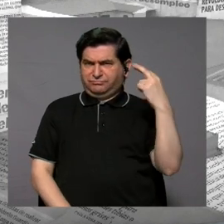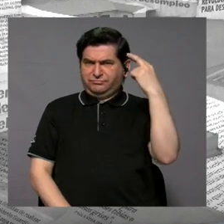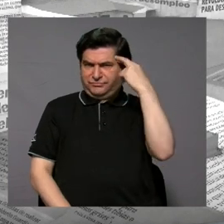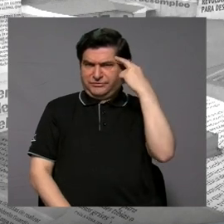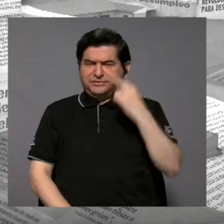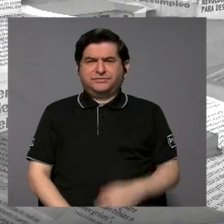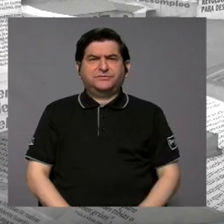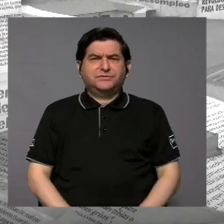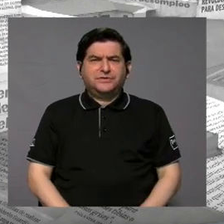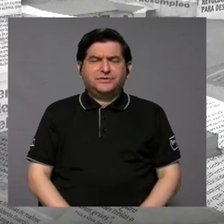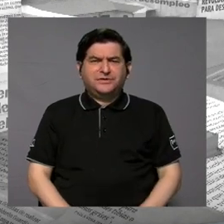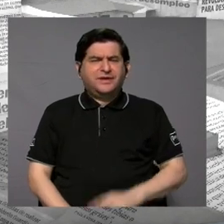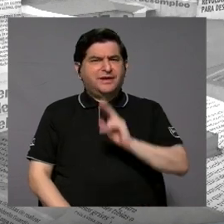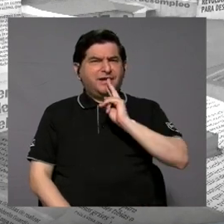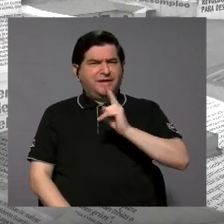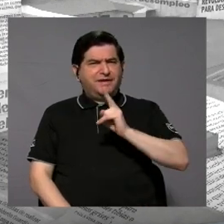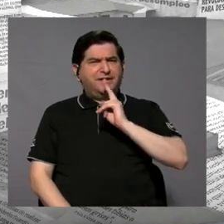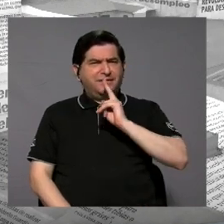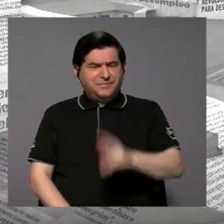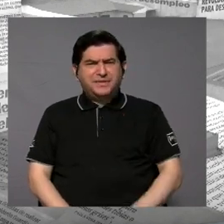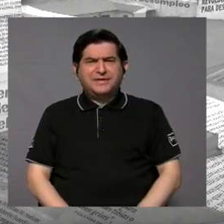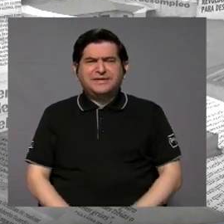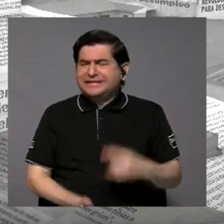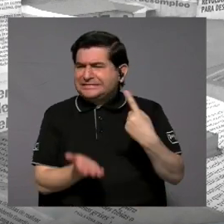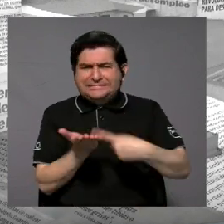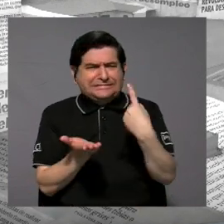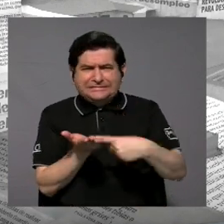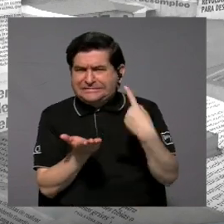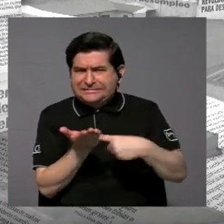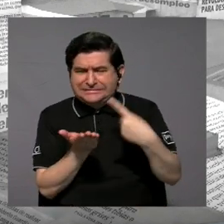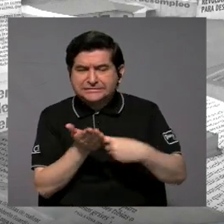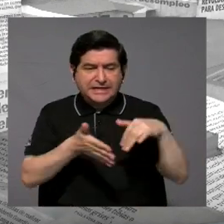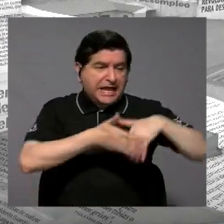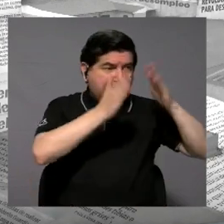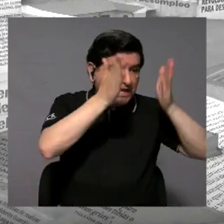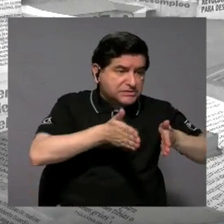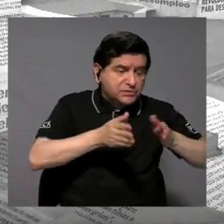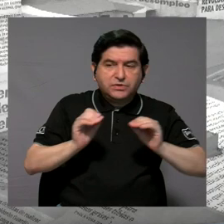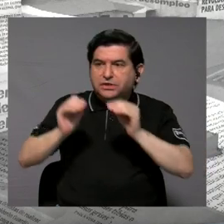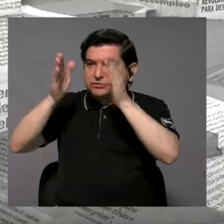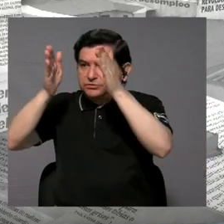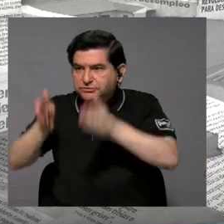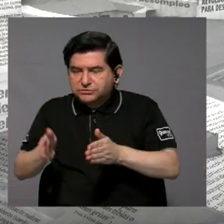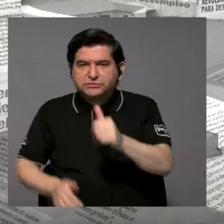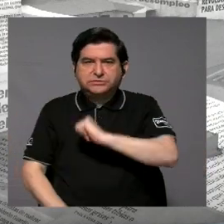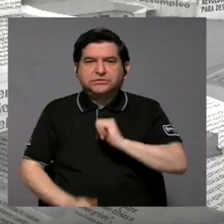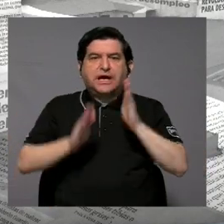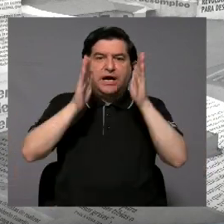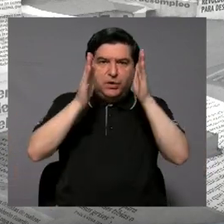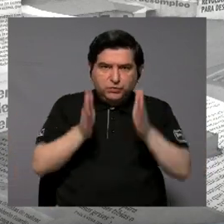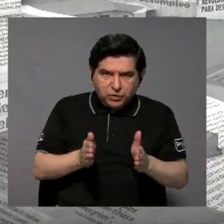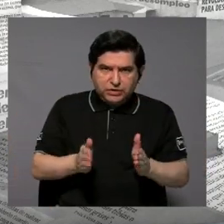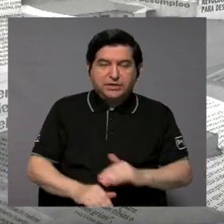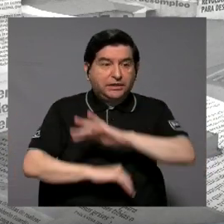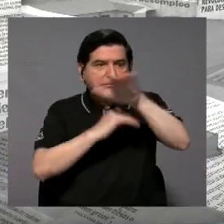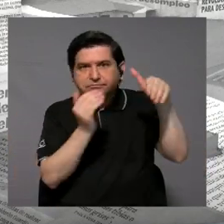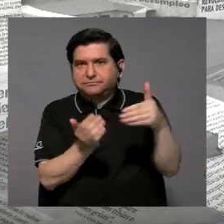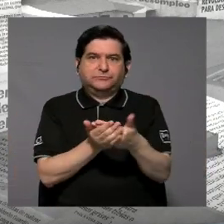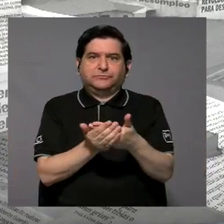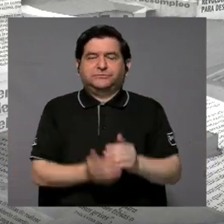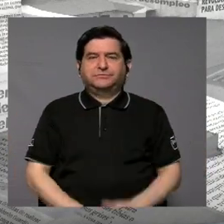se está realmente en una gran discusión entre estudiantes, docentes, autoridades, etc.